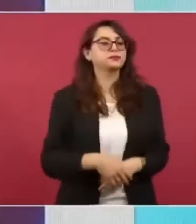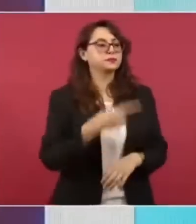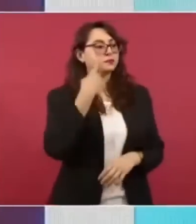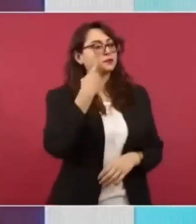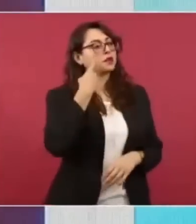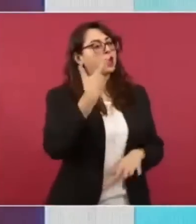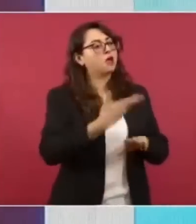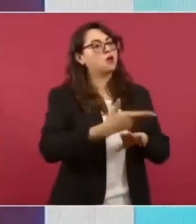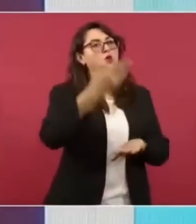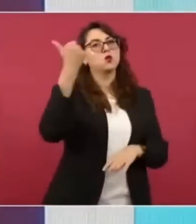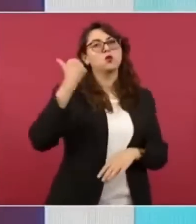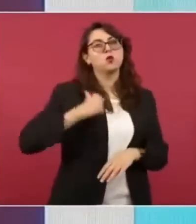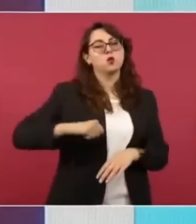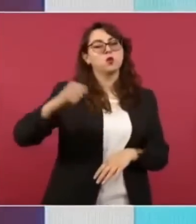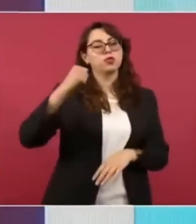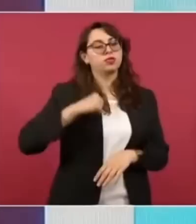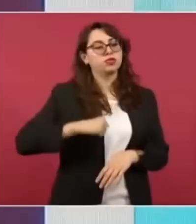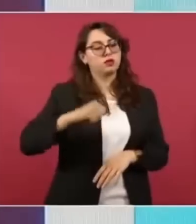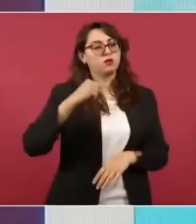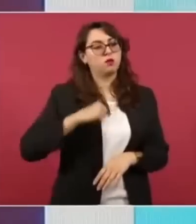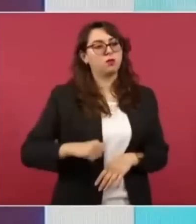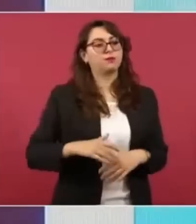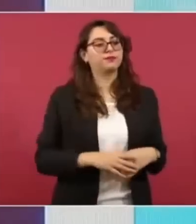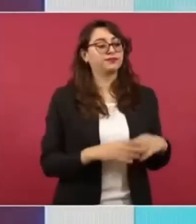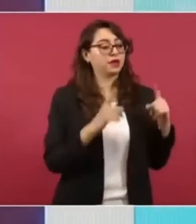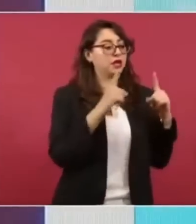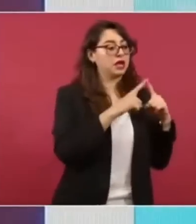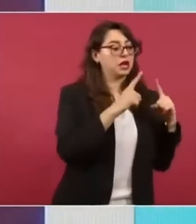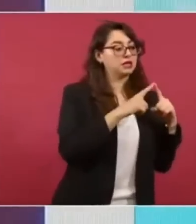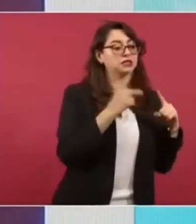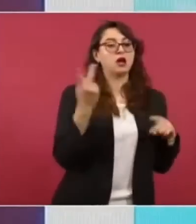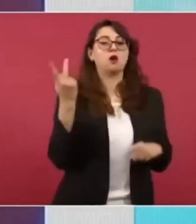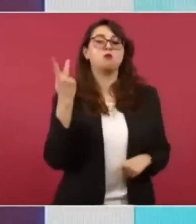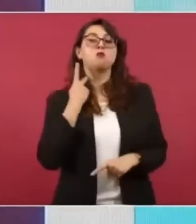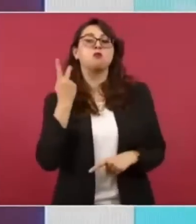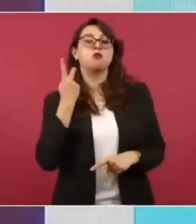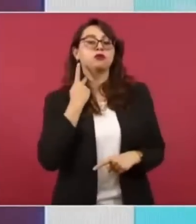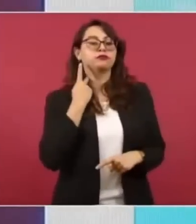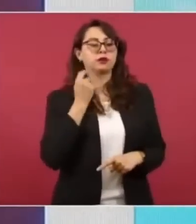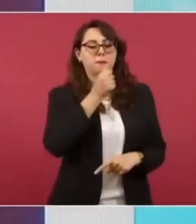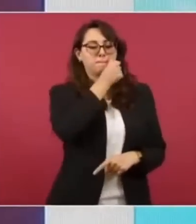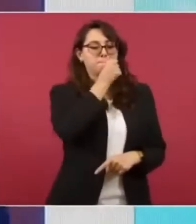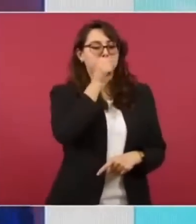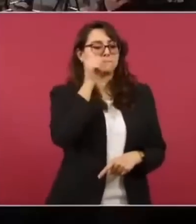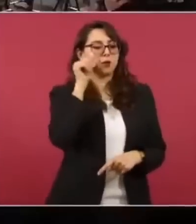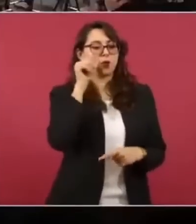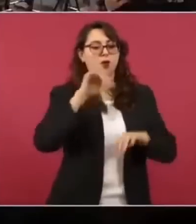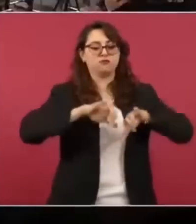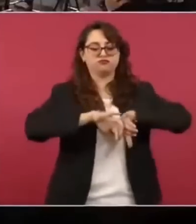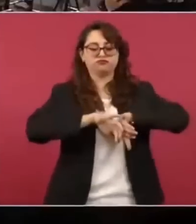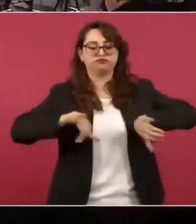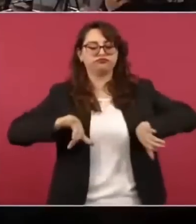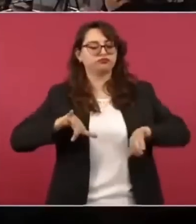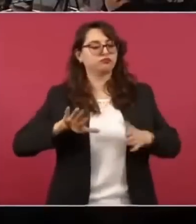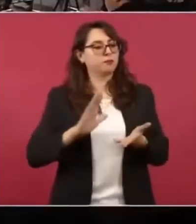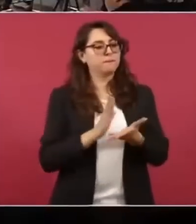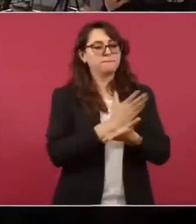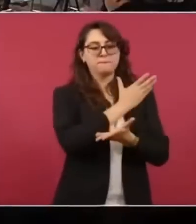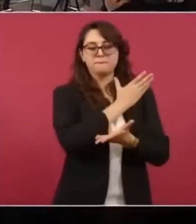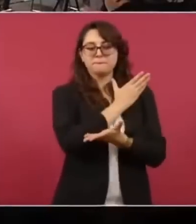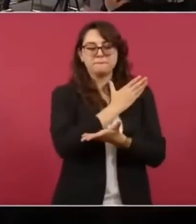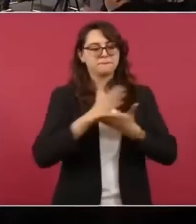el presidente Juárez separó del poder del clero del poder público